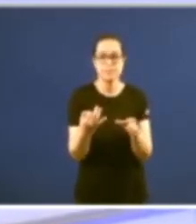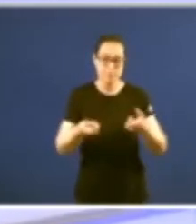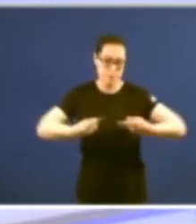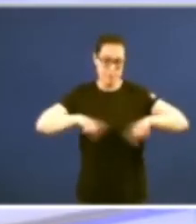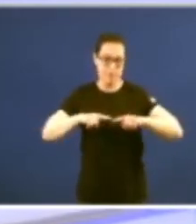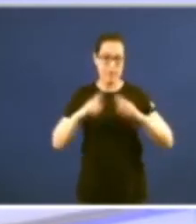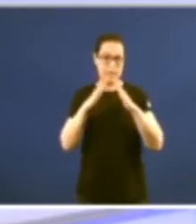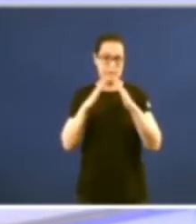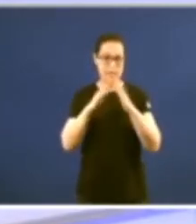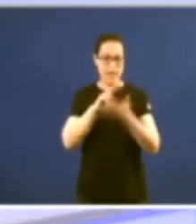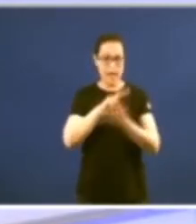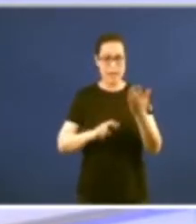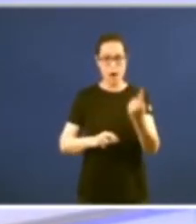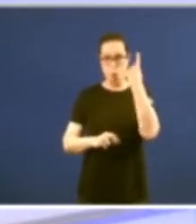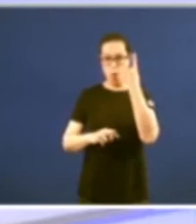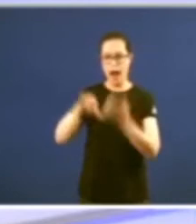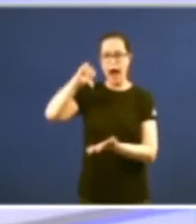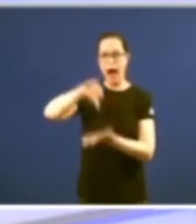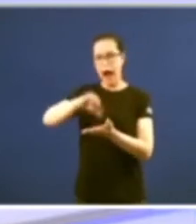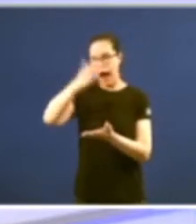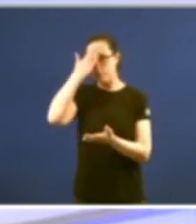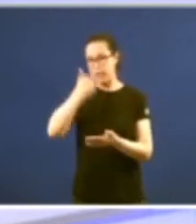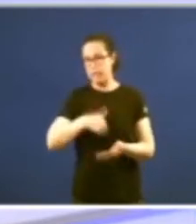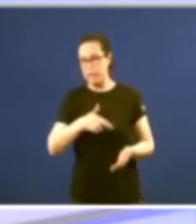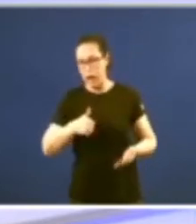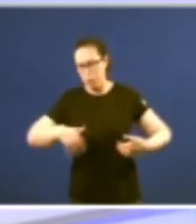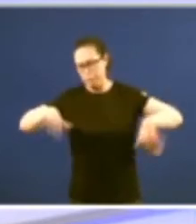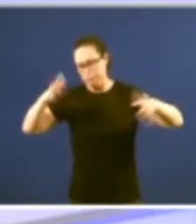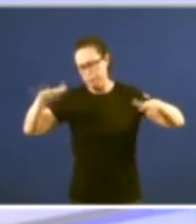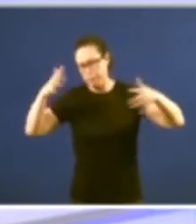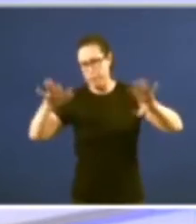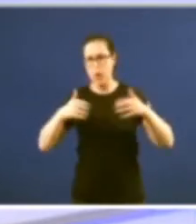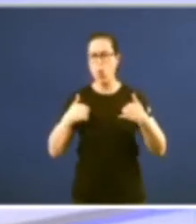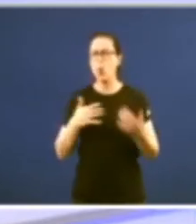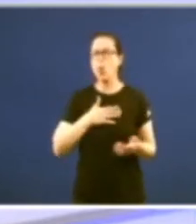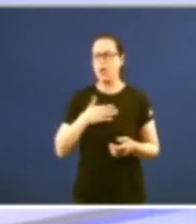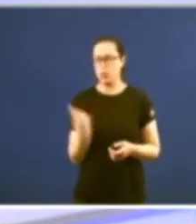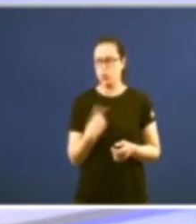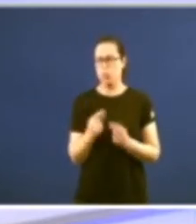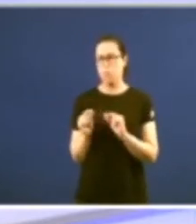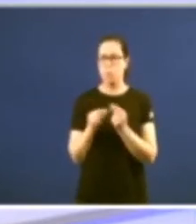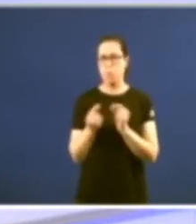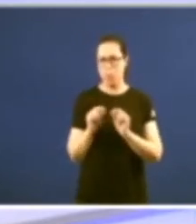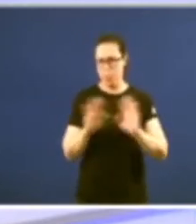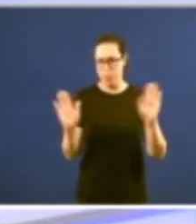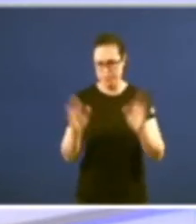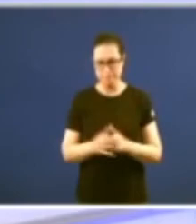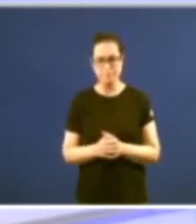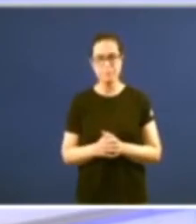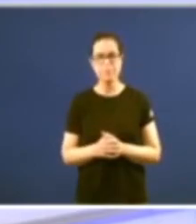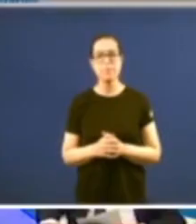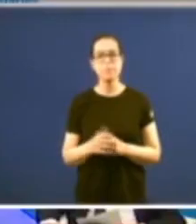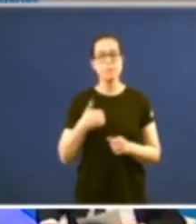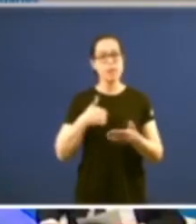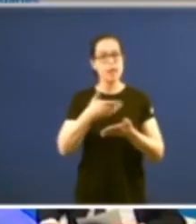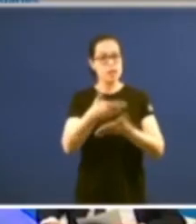Galicia una capital Santiago pero é cosa de andar pola pola casa nada máis somos un diario